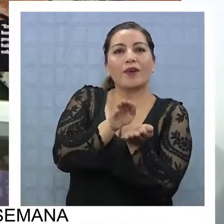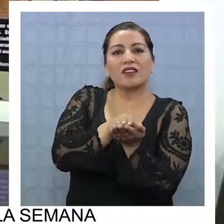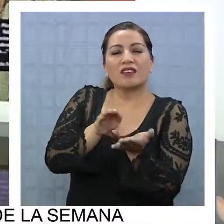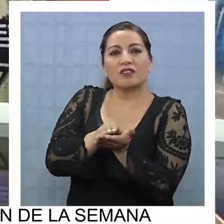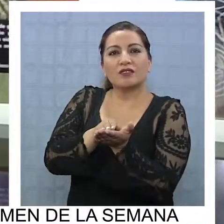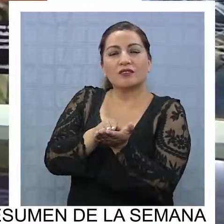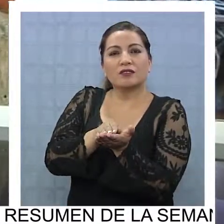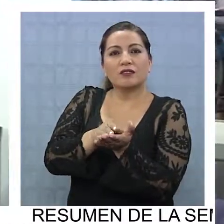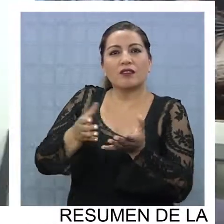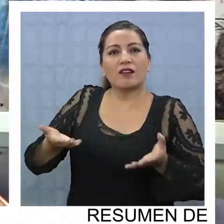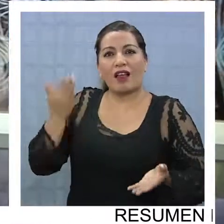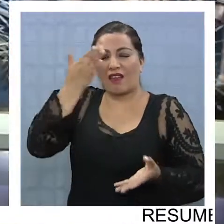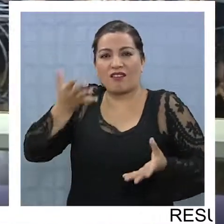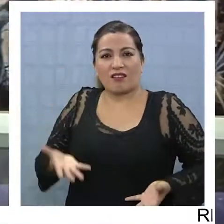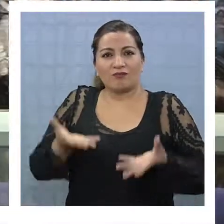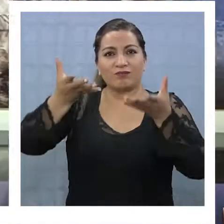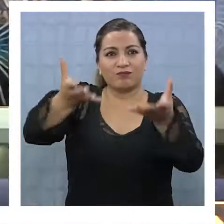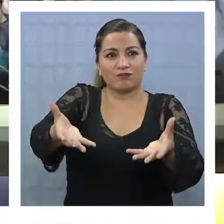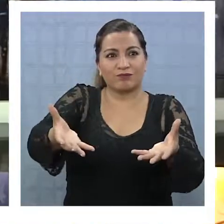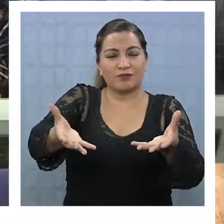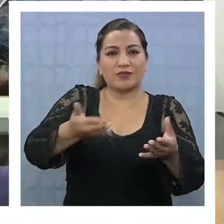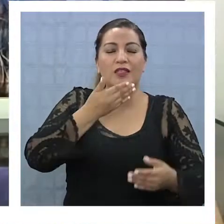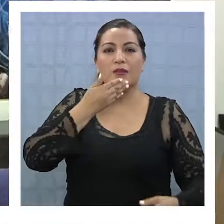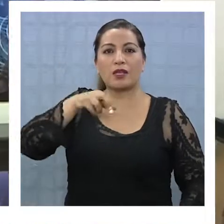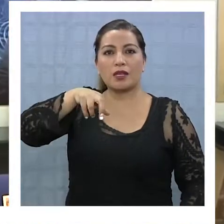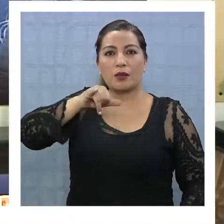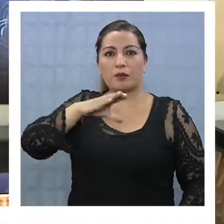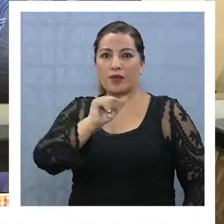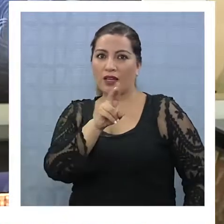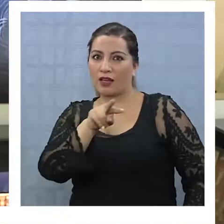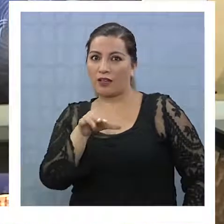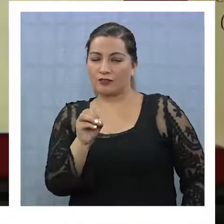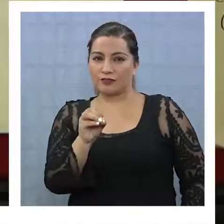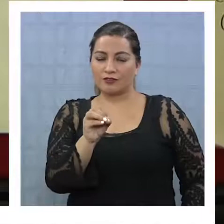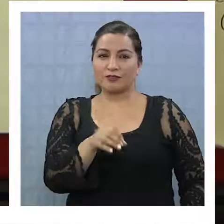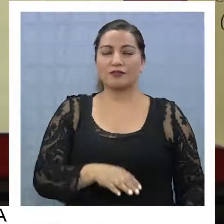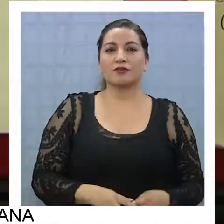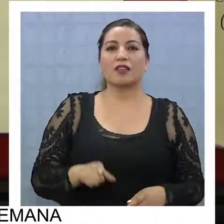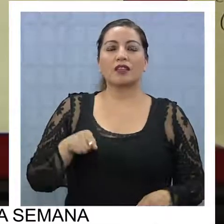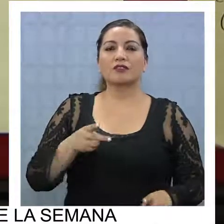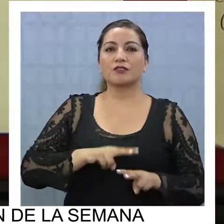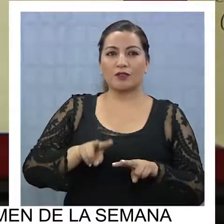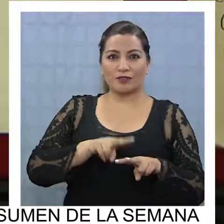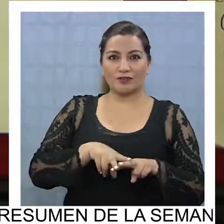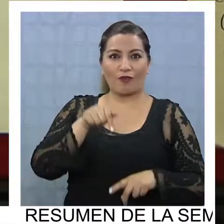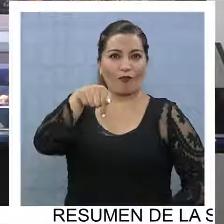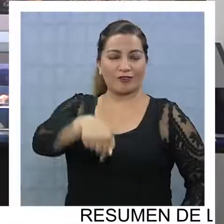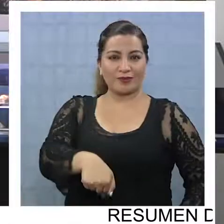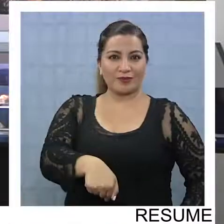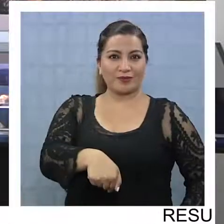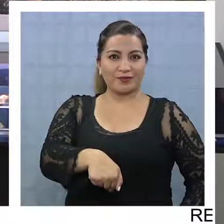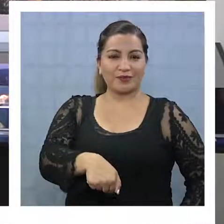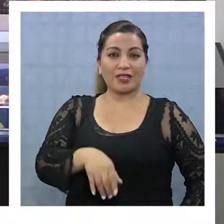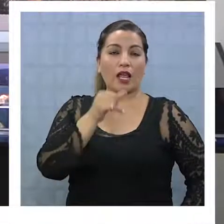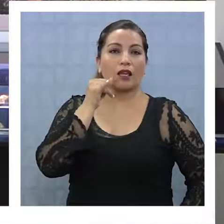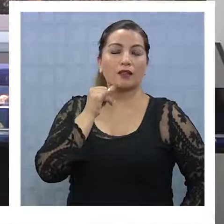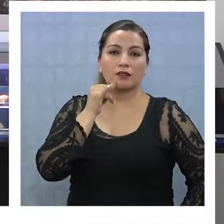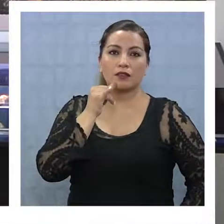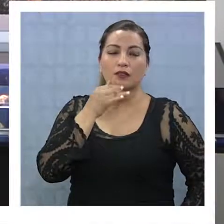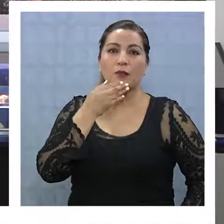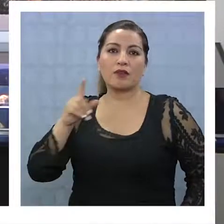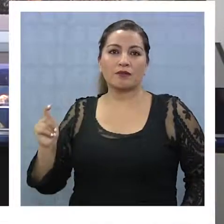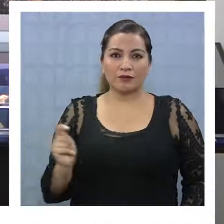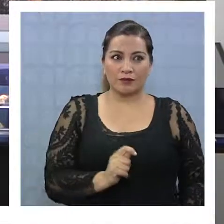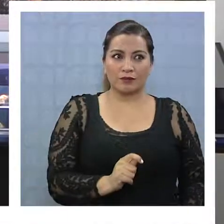mariscos a Isla Negra hasta Picasso. Y desde ese punto de vista, la manera de abordarlo es que hoy día en